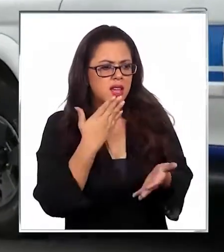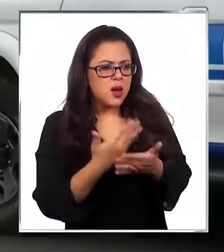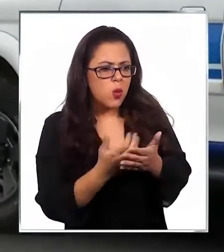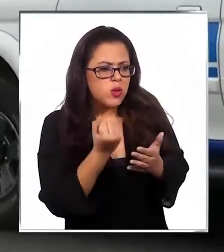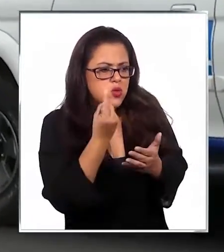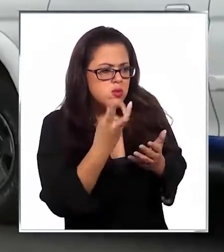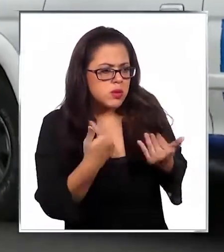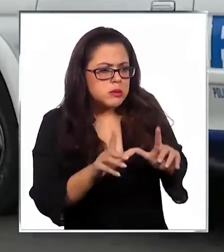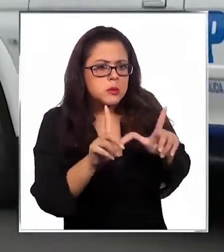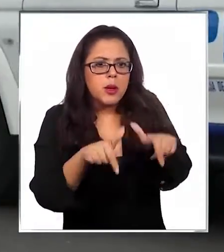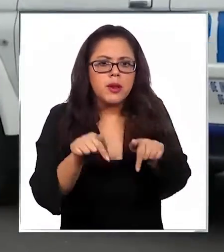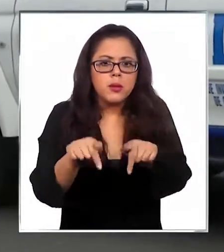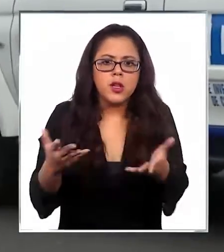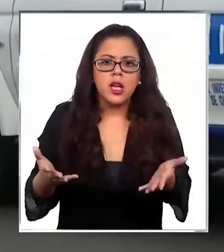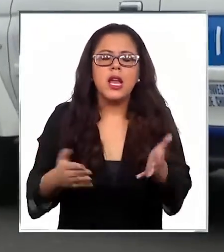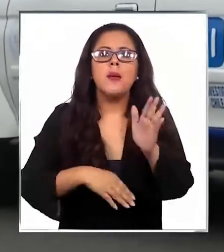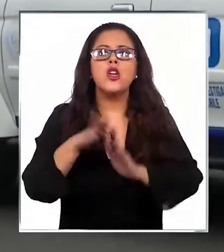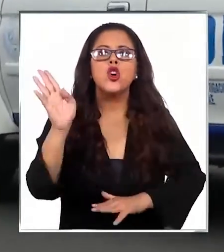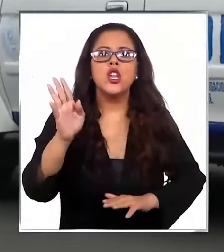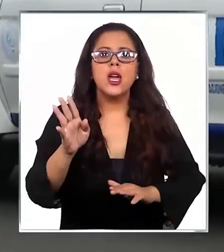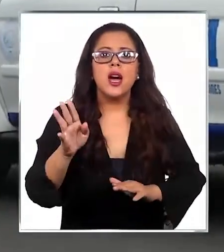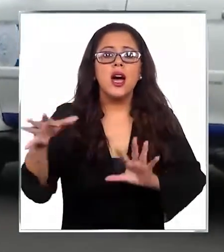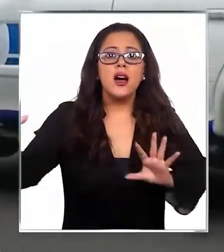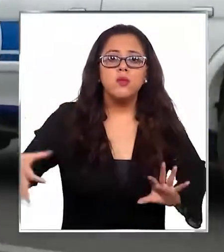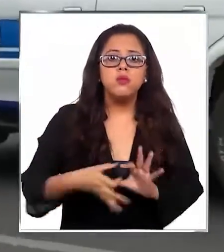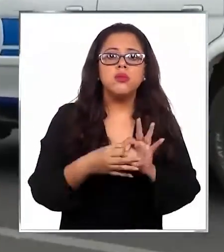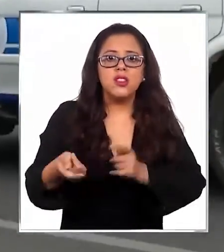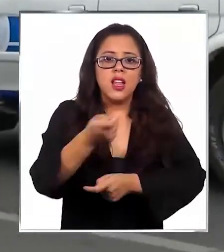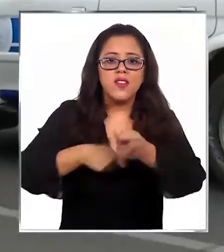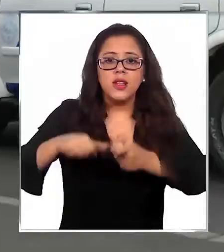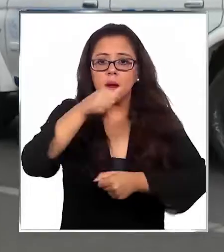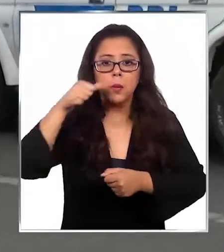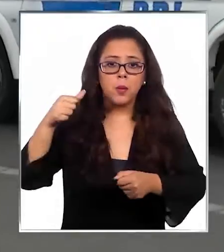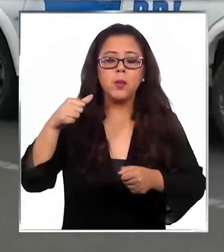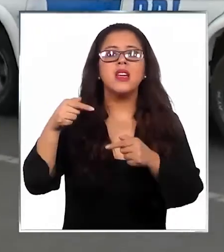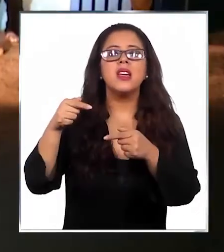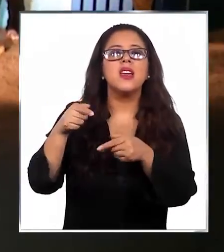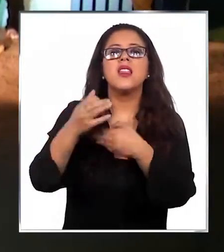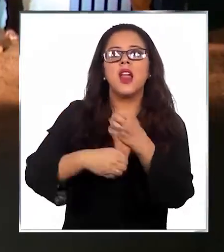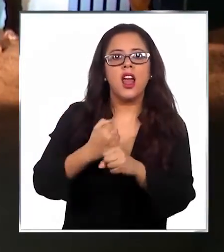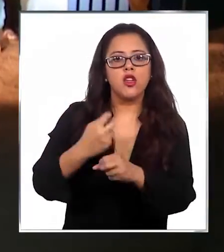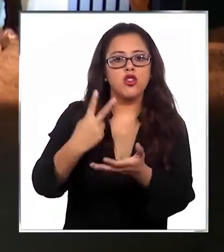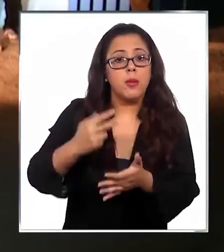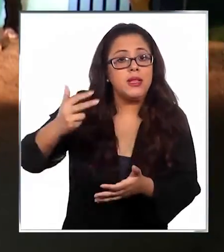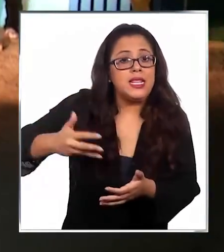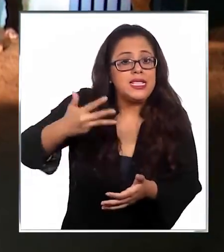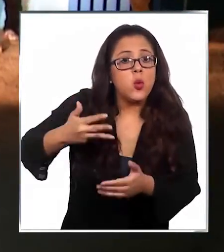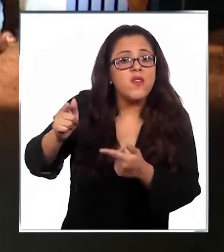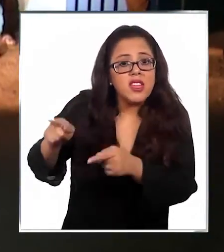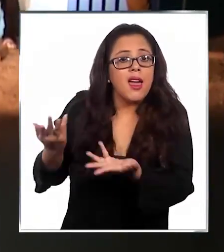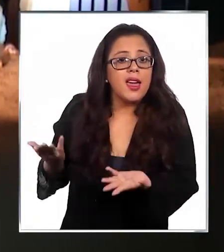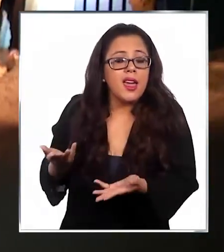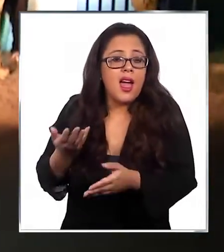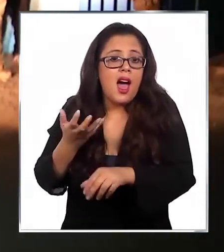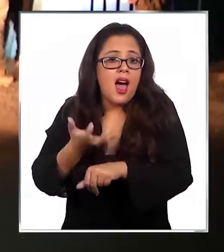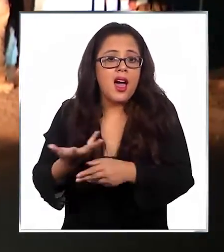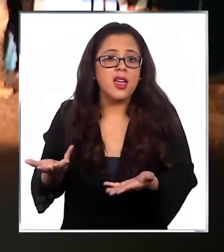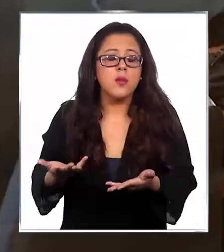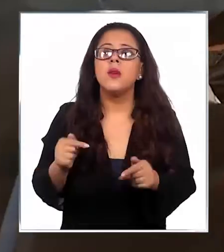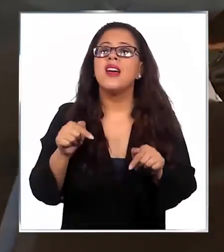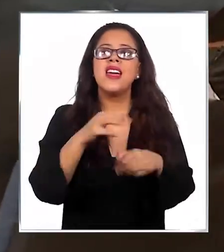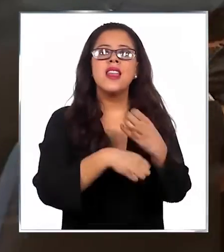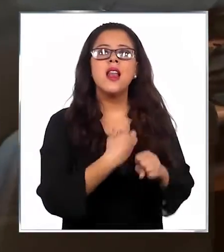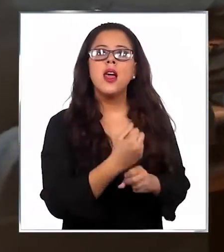este departamento. La mayoría de estos delitos vinculados al narcotráfico duplicaron los acontecidos durante el año 2019. Durante el año